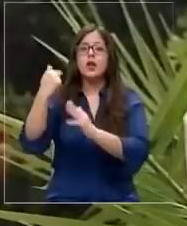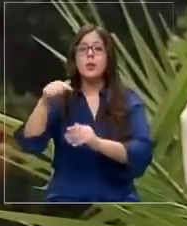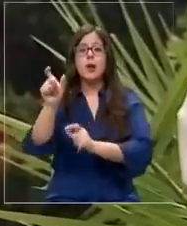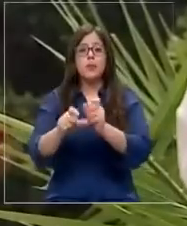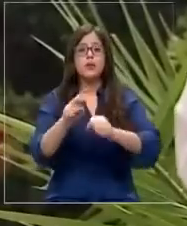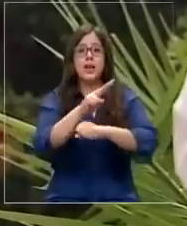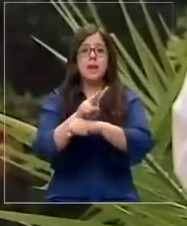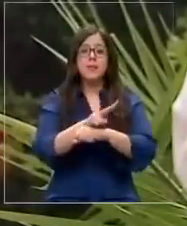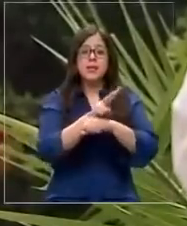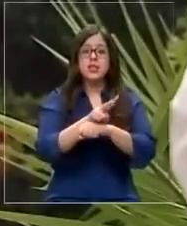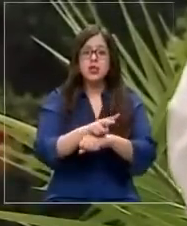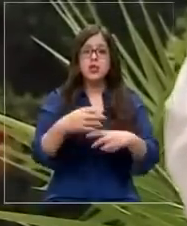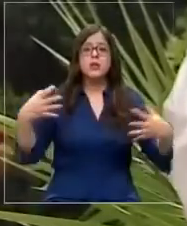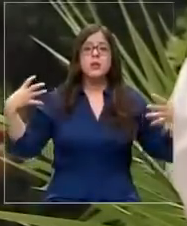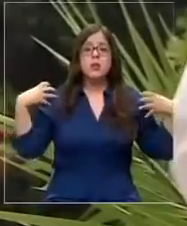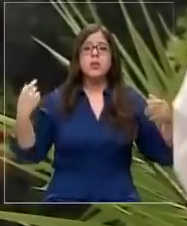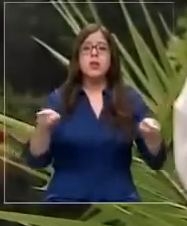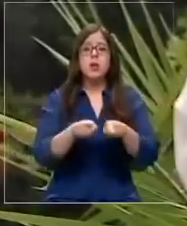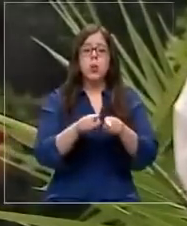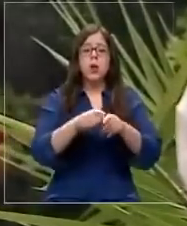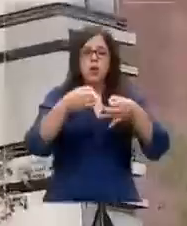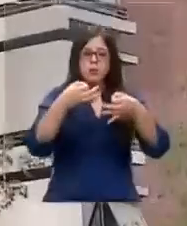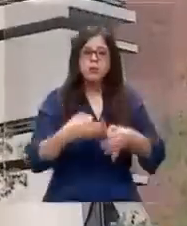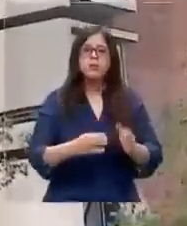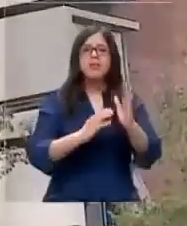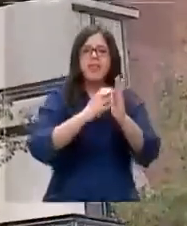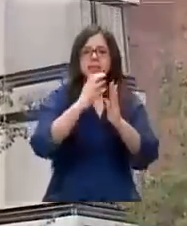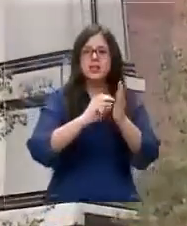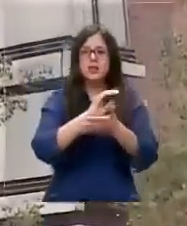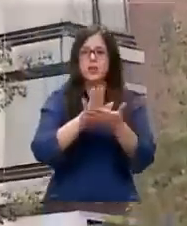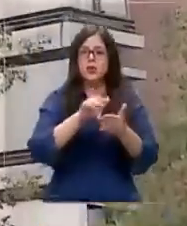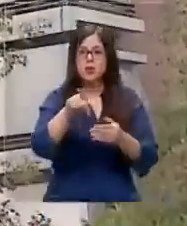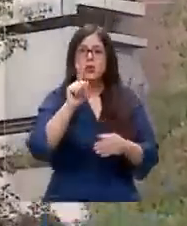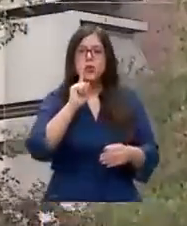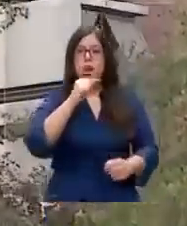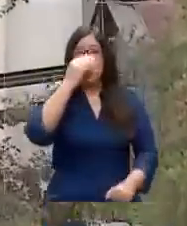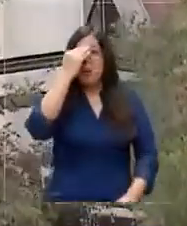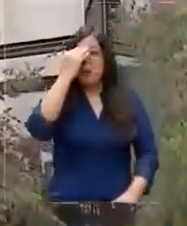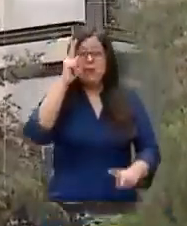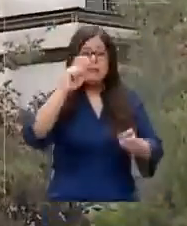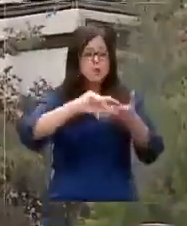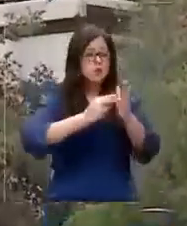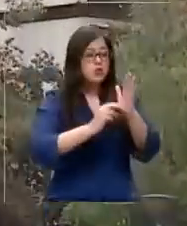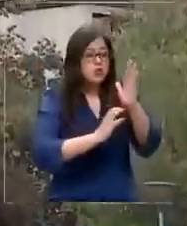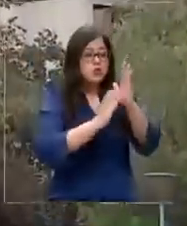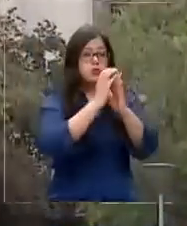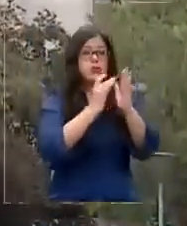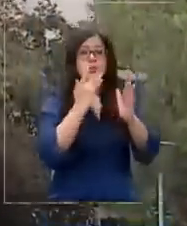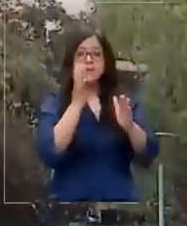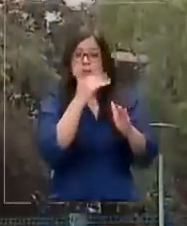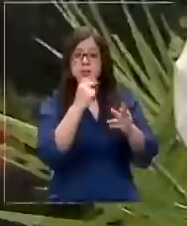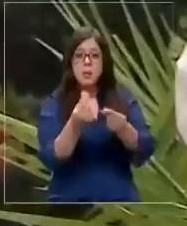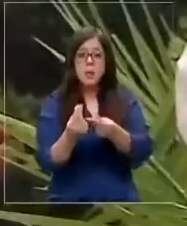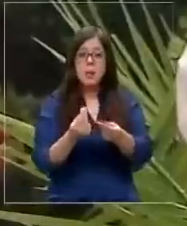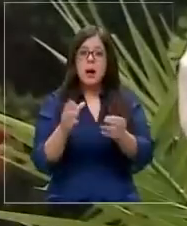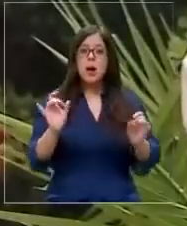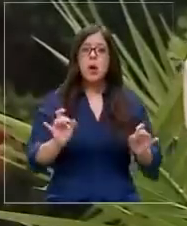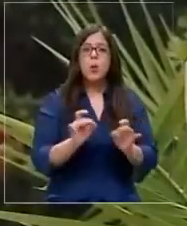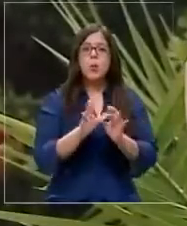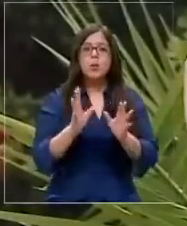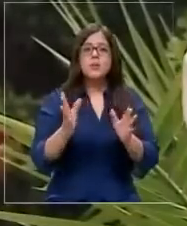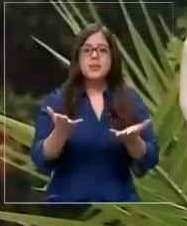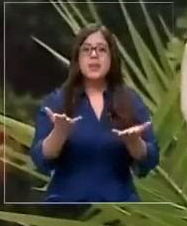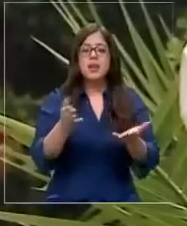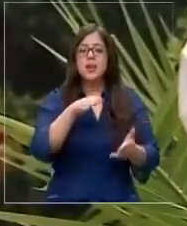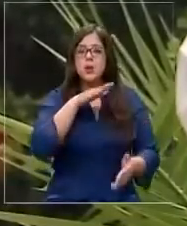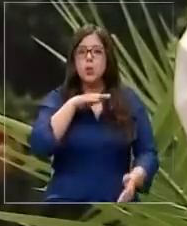responsable de mantener funcionando correctamente los ascensores. Si tú tienes malo el ascensor porque no tienes plata, es porque probablemente hubo un